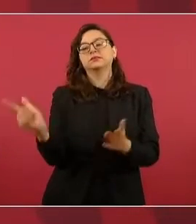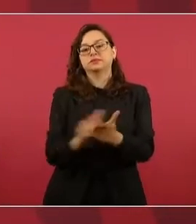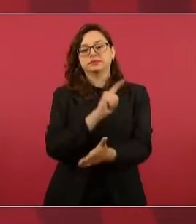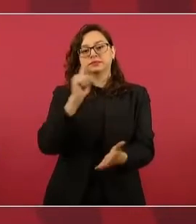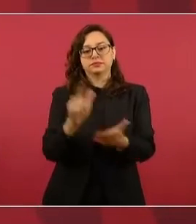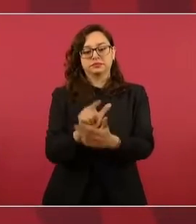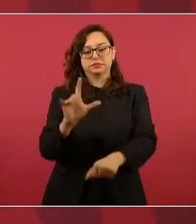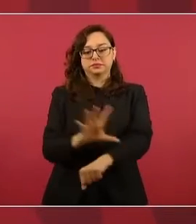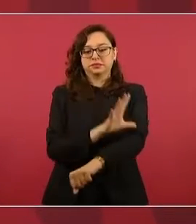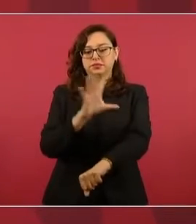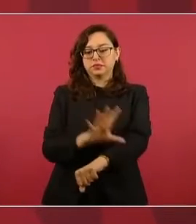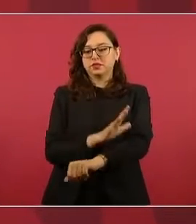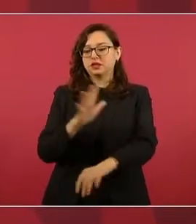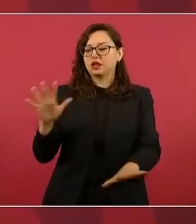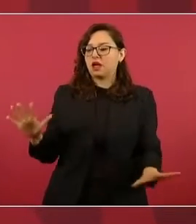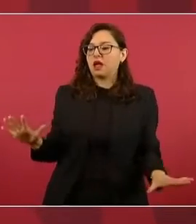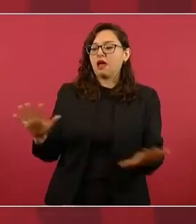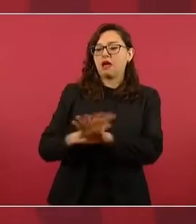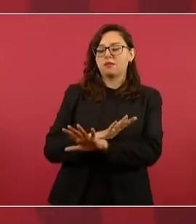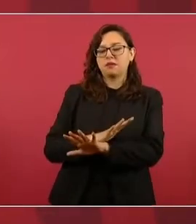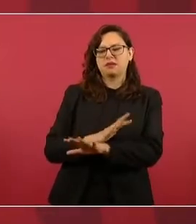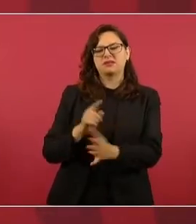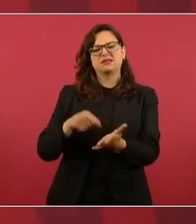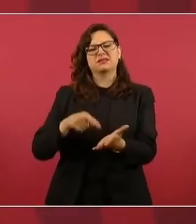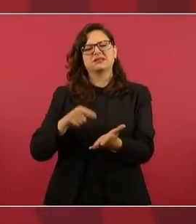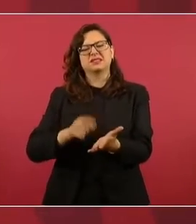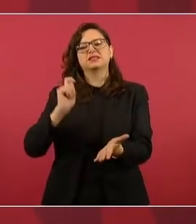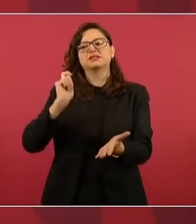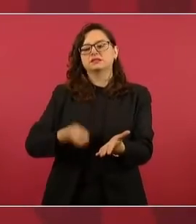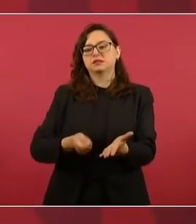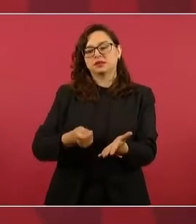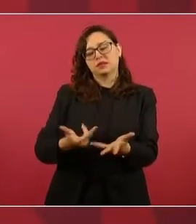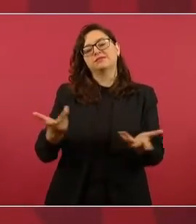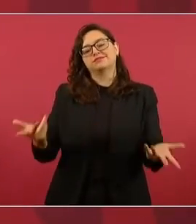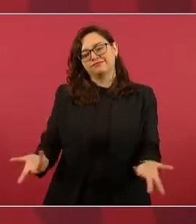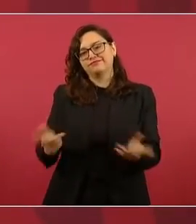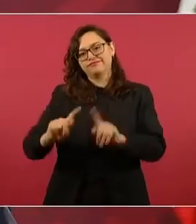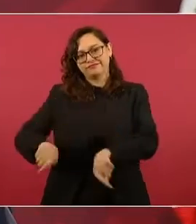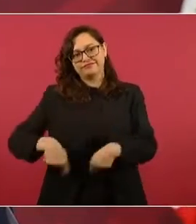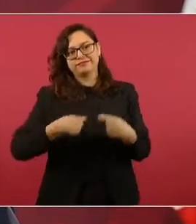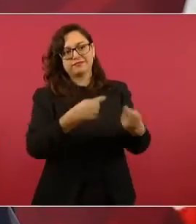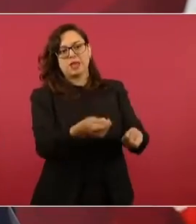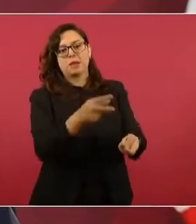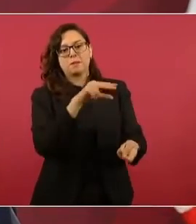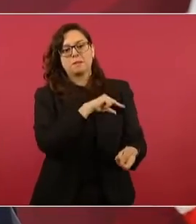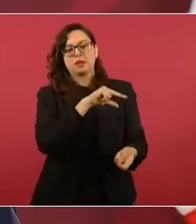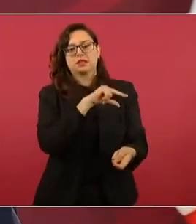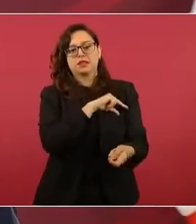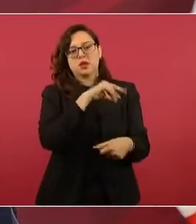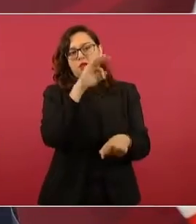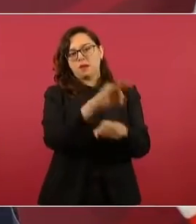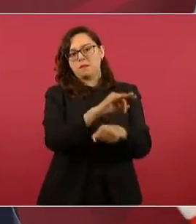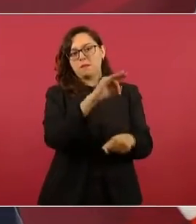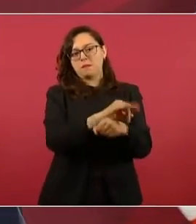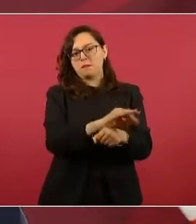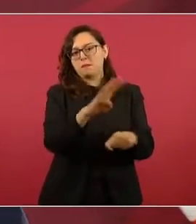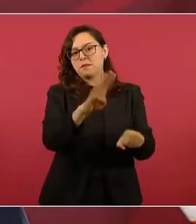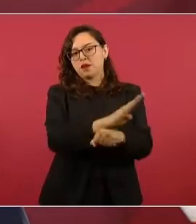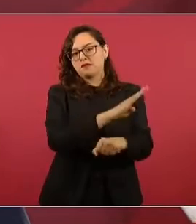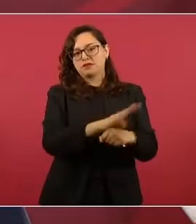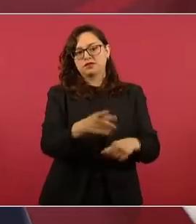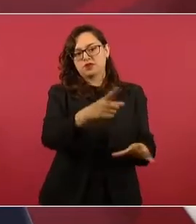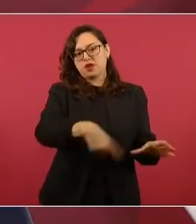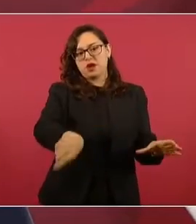luego privatizadora, que buscaba entregar el petróleo